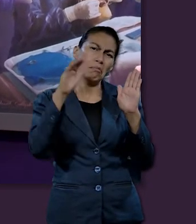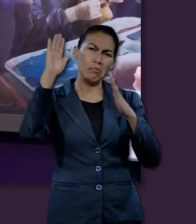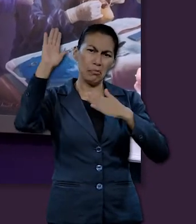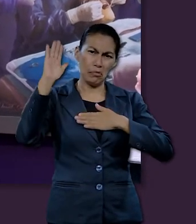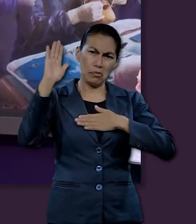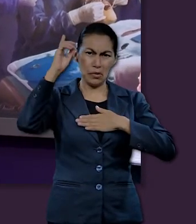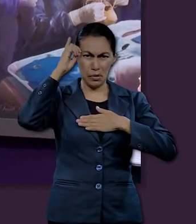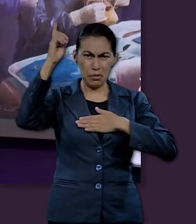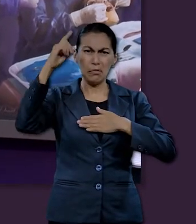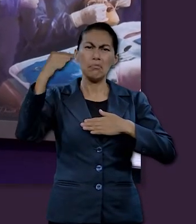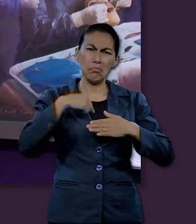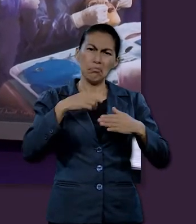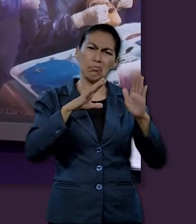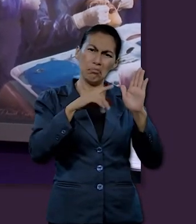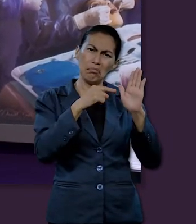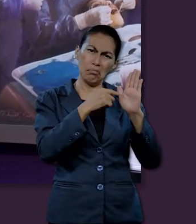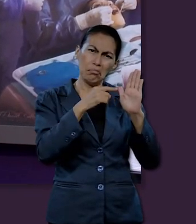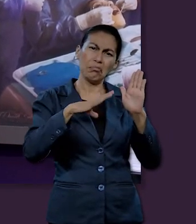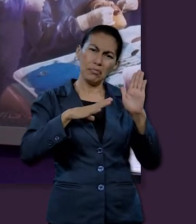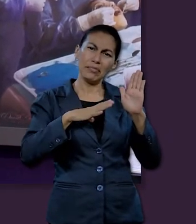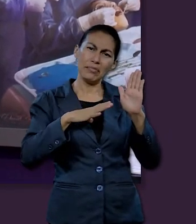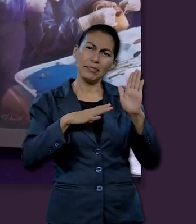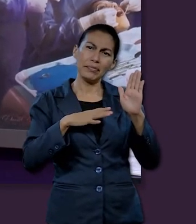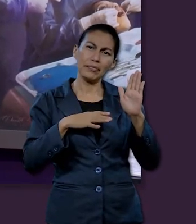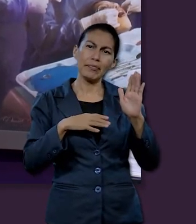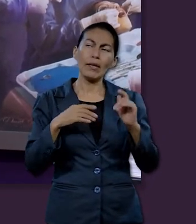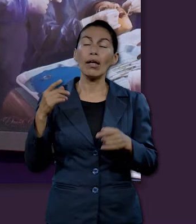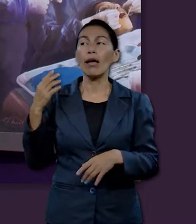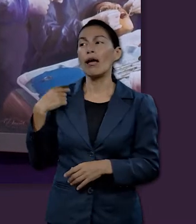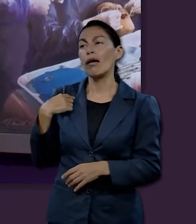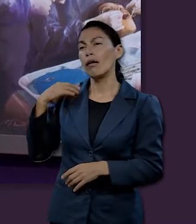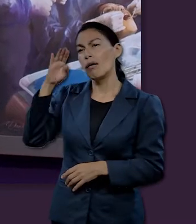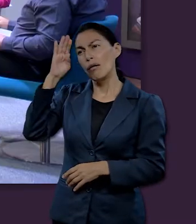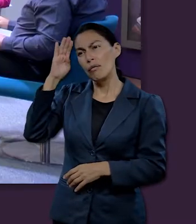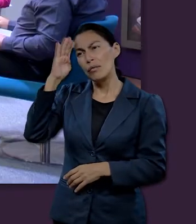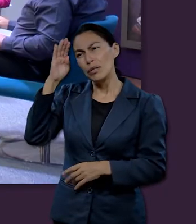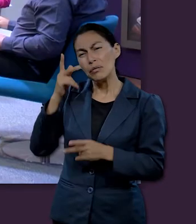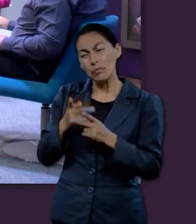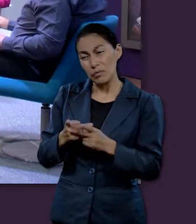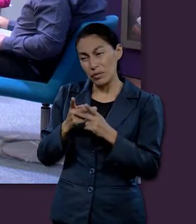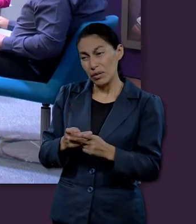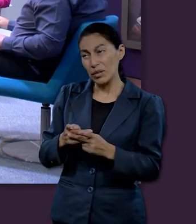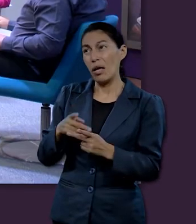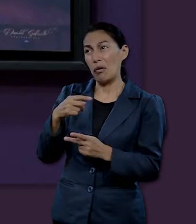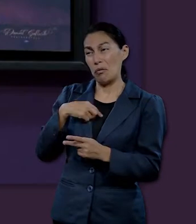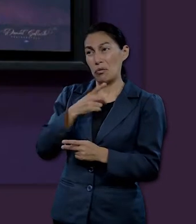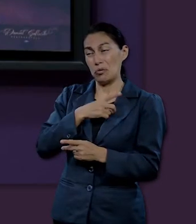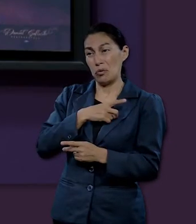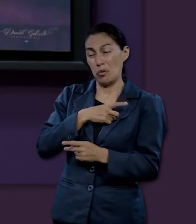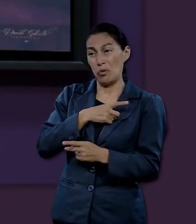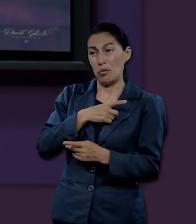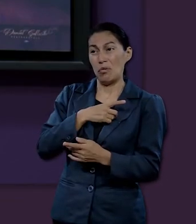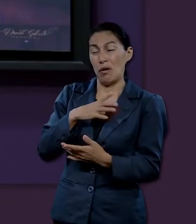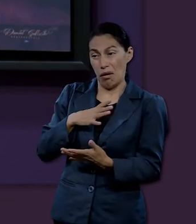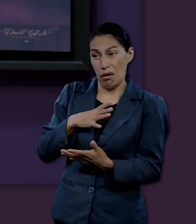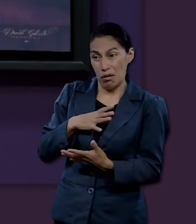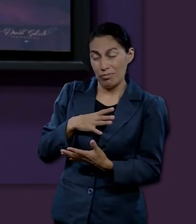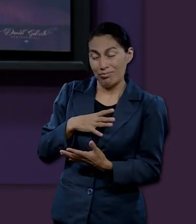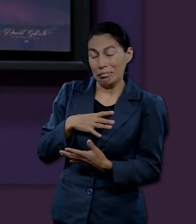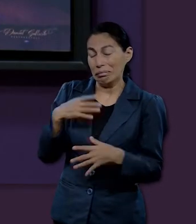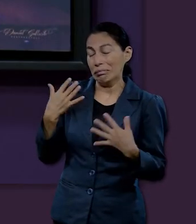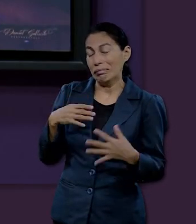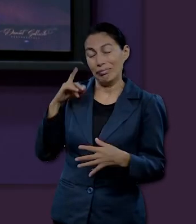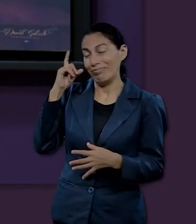escritas aquí en la oración de Habacuc. Y la paciencia creo que es muy difícil tenerla nosotros solos. sea, como